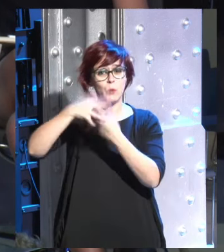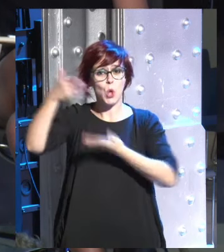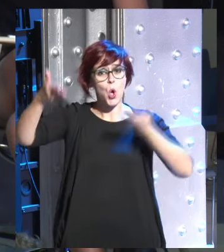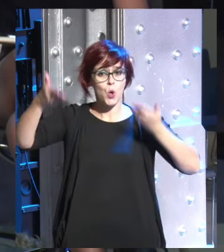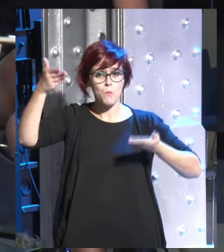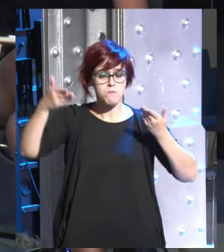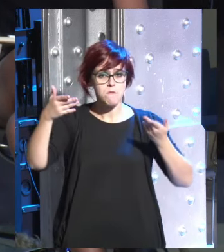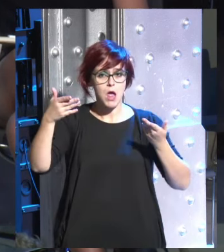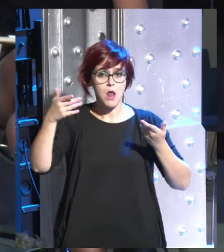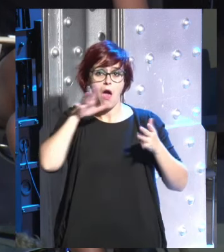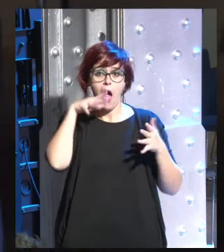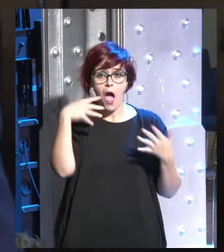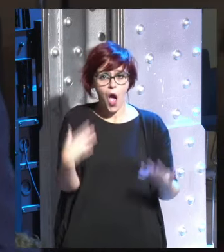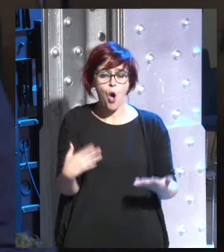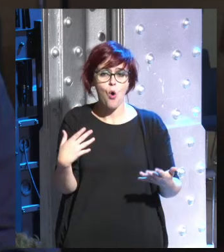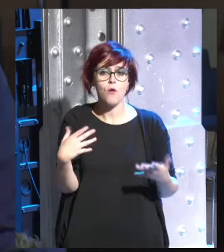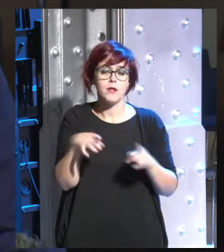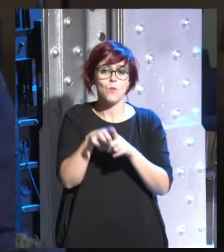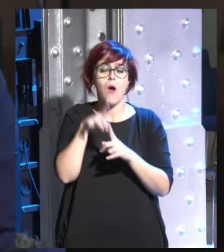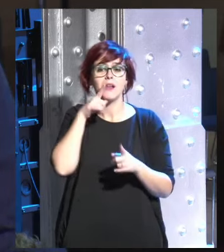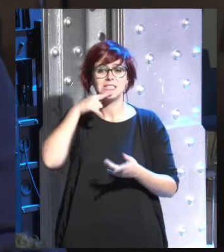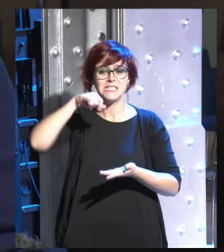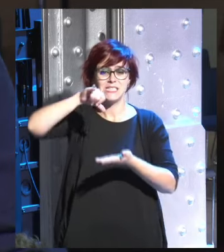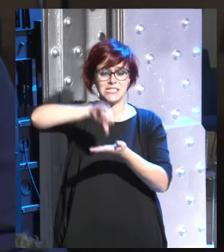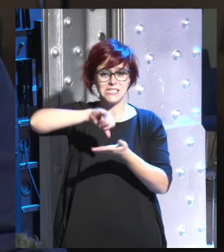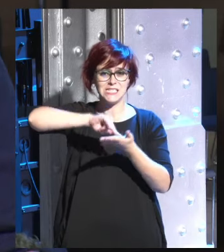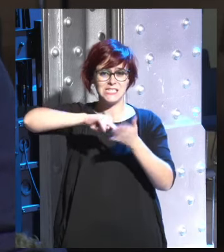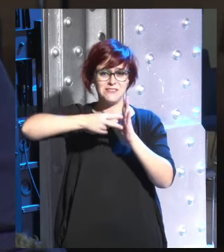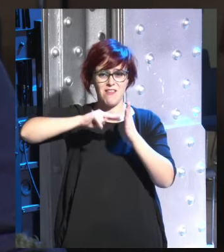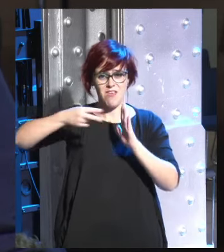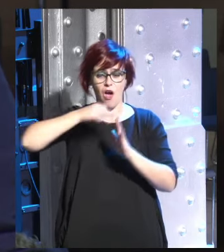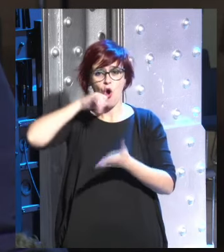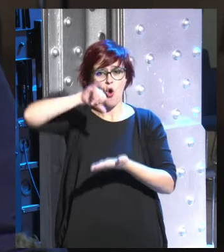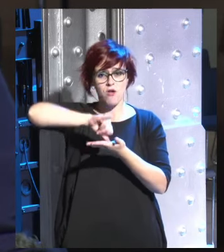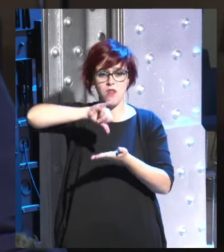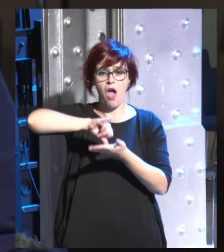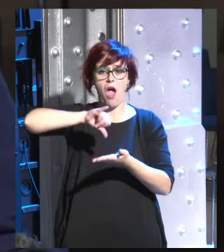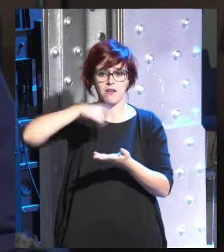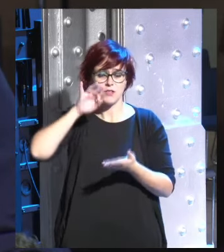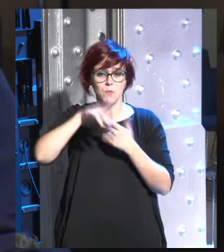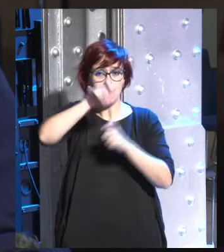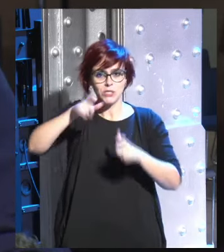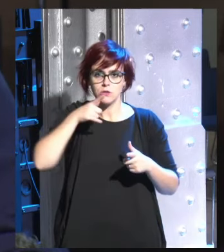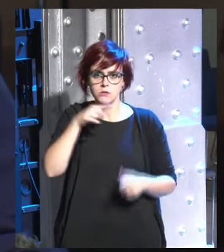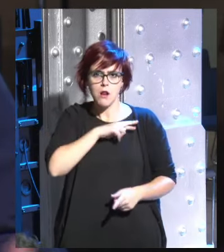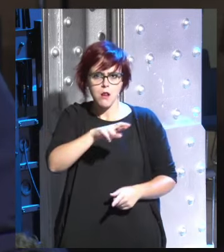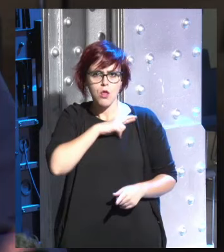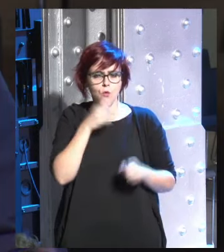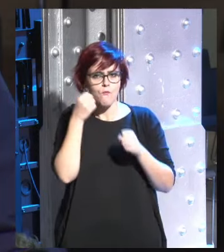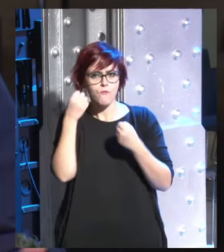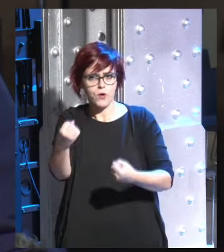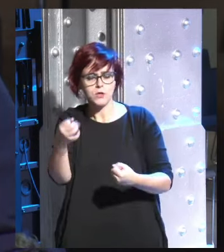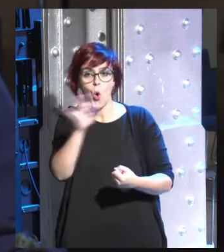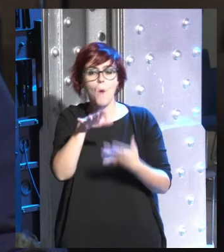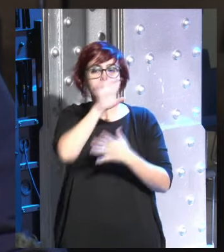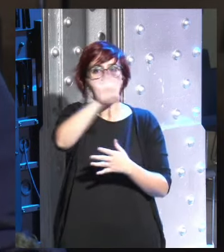con hoy en sitios como Siria o Irak donde la mayor parte de los habitantes son creyentes o